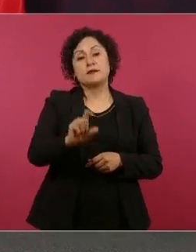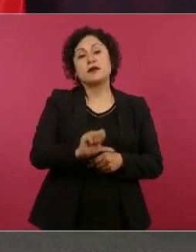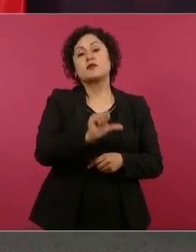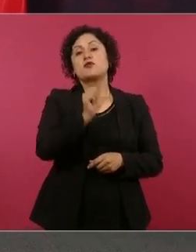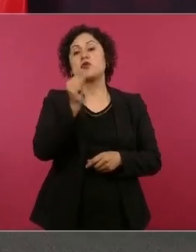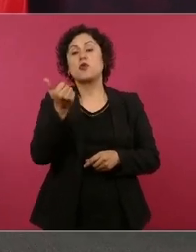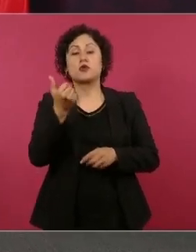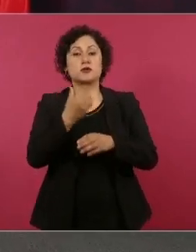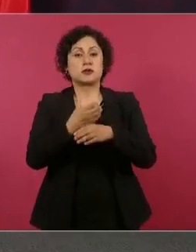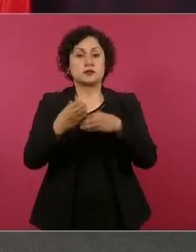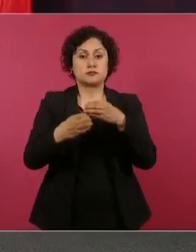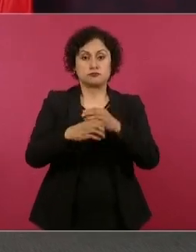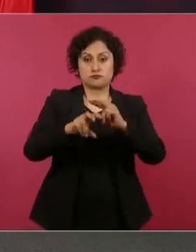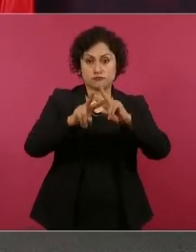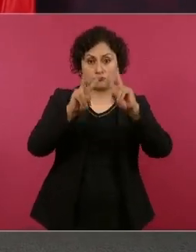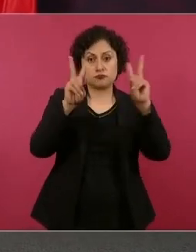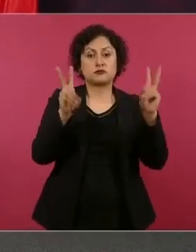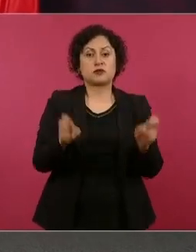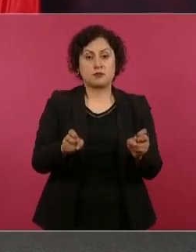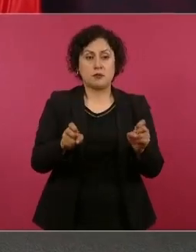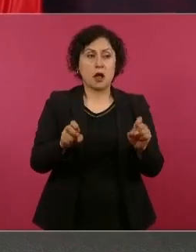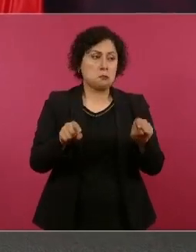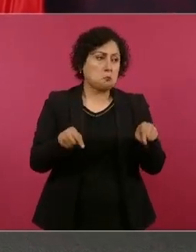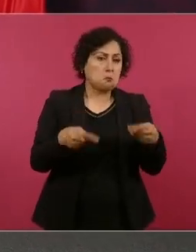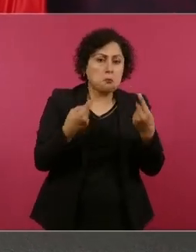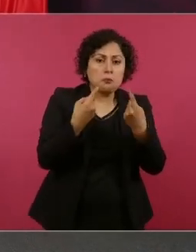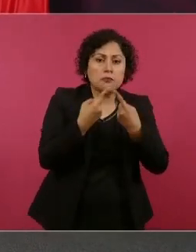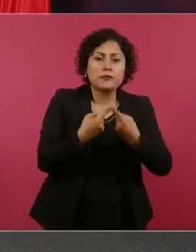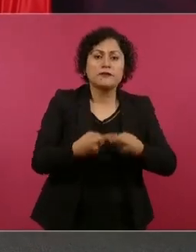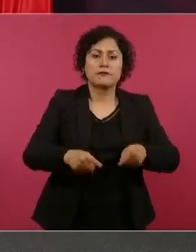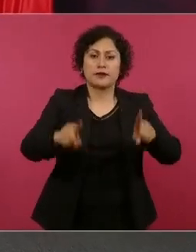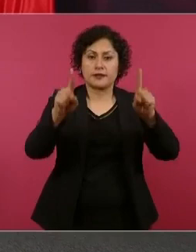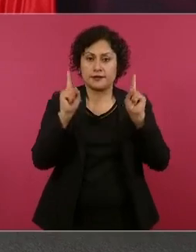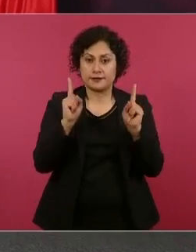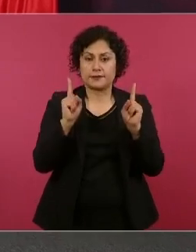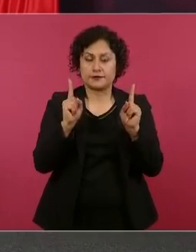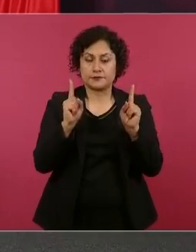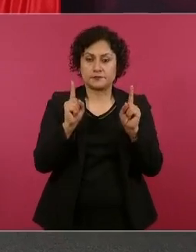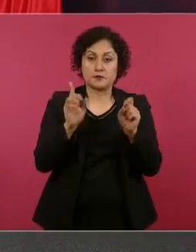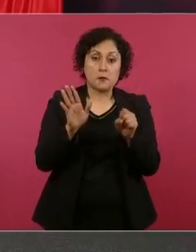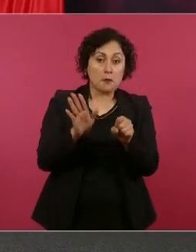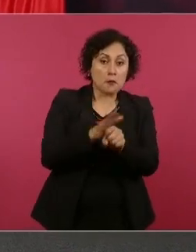con todo respeto,